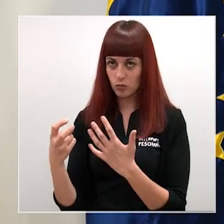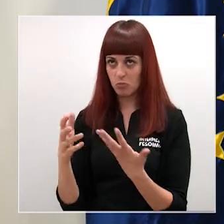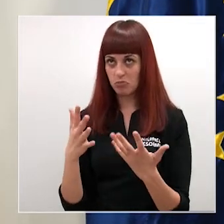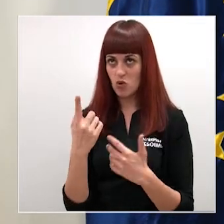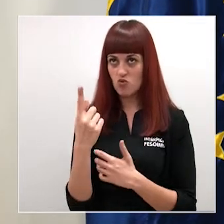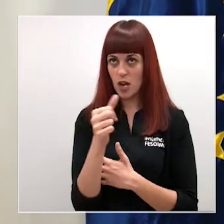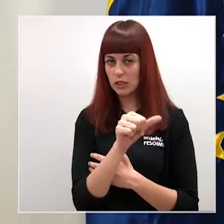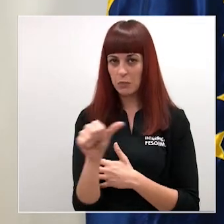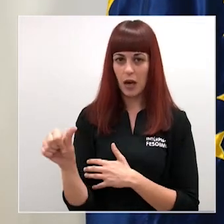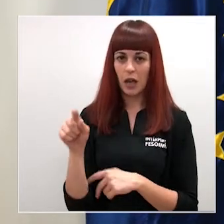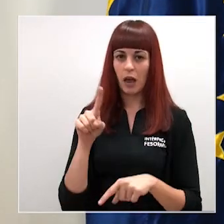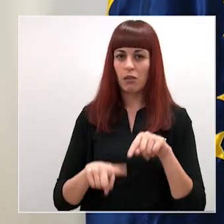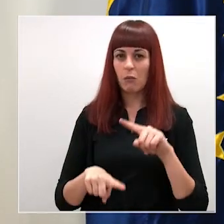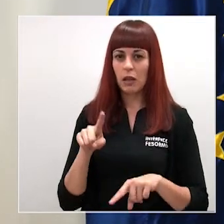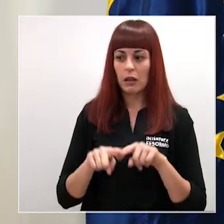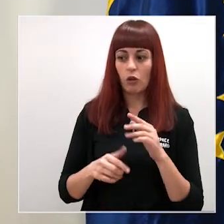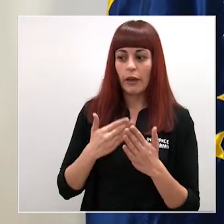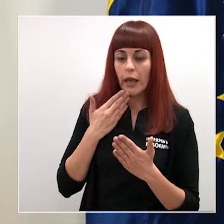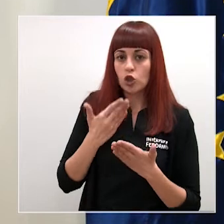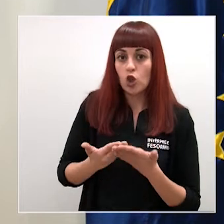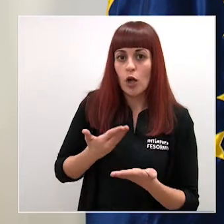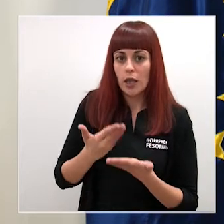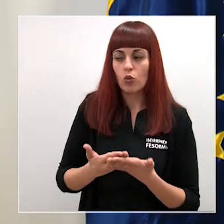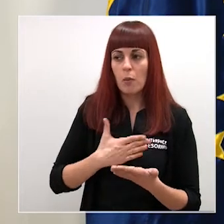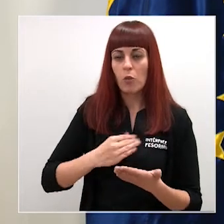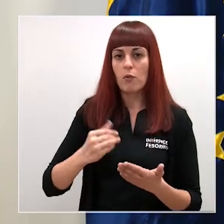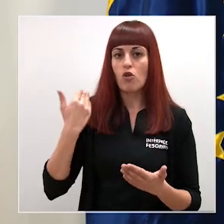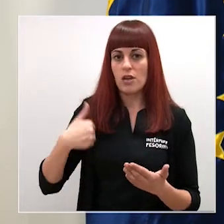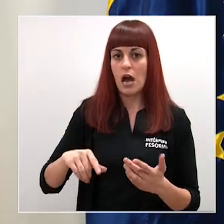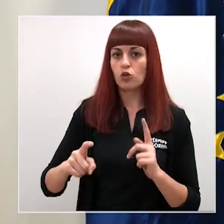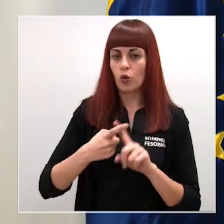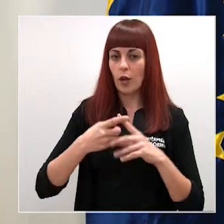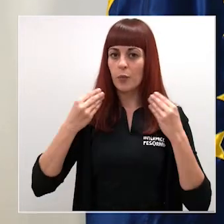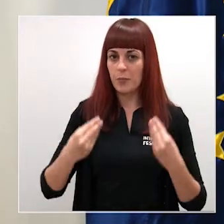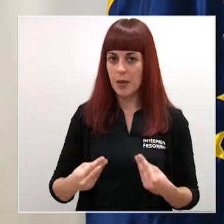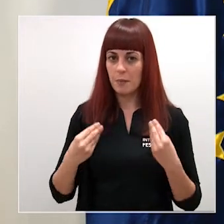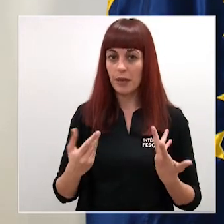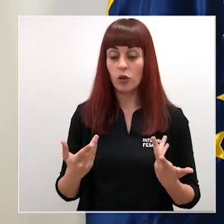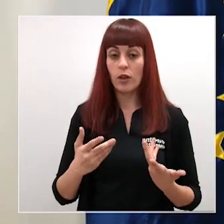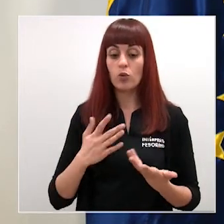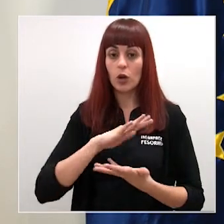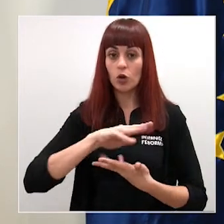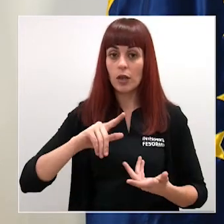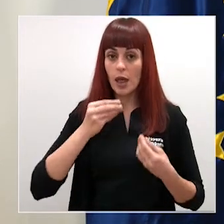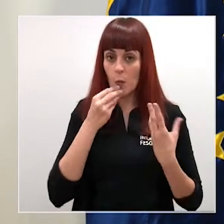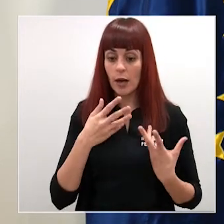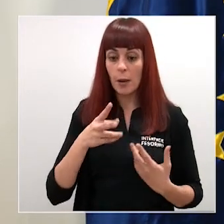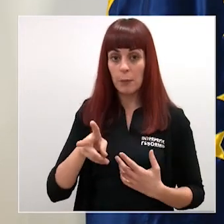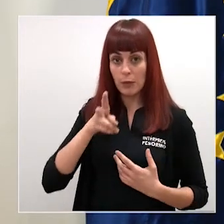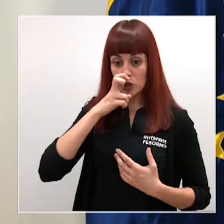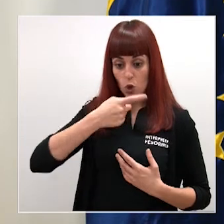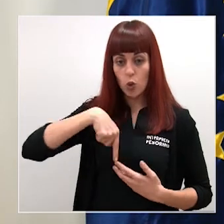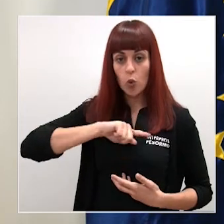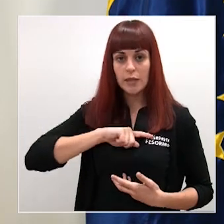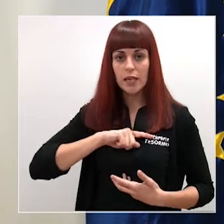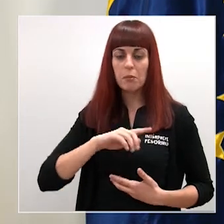semana dependiendo de lo que entre podríamos podríamos estar al día lo cual bueno también la noticia buena es que las previsiones que hacemos es que